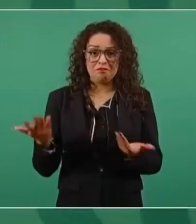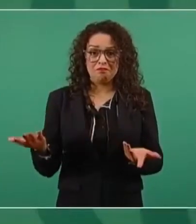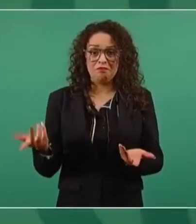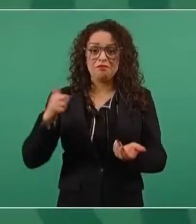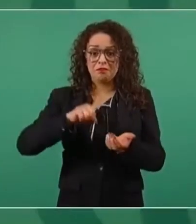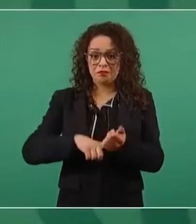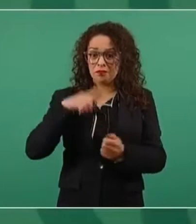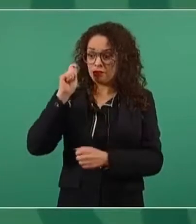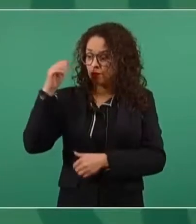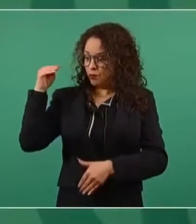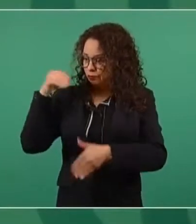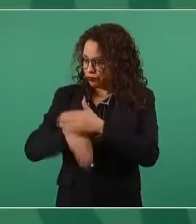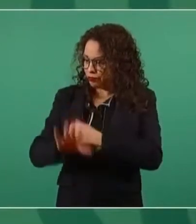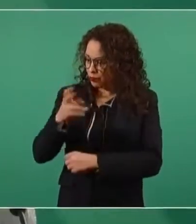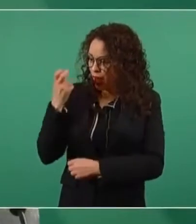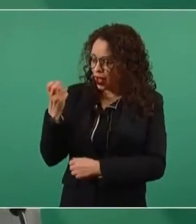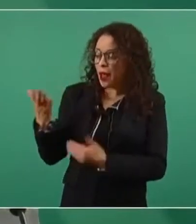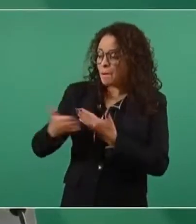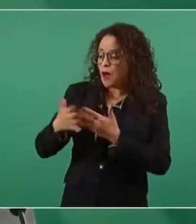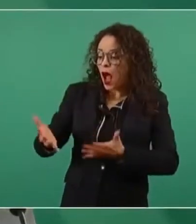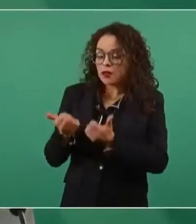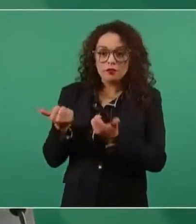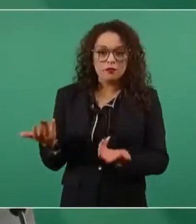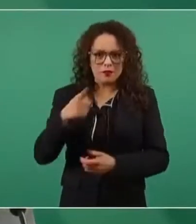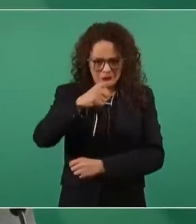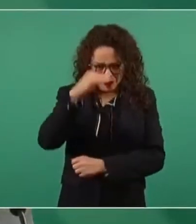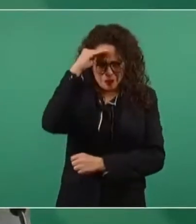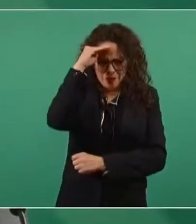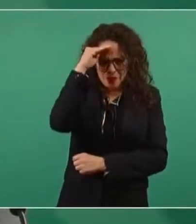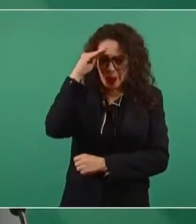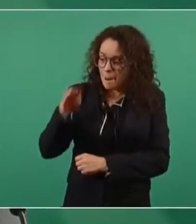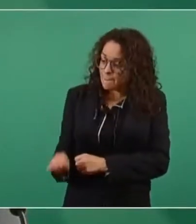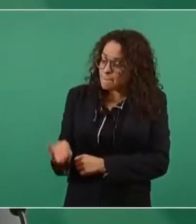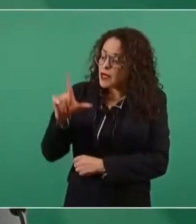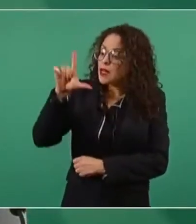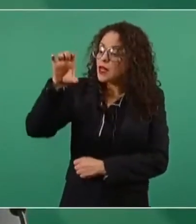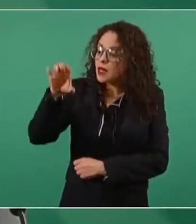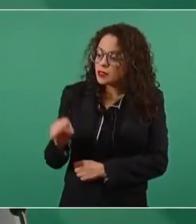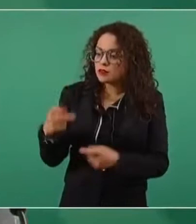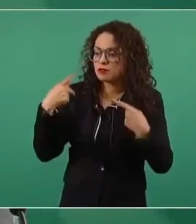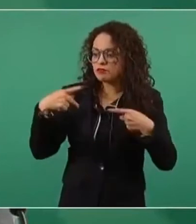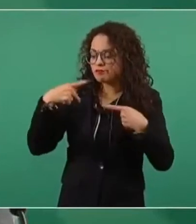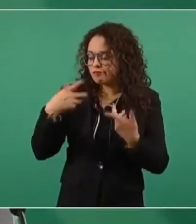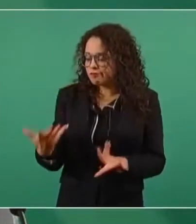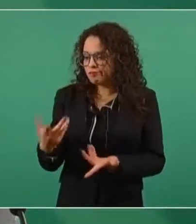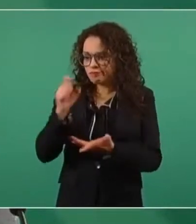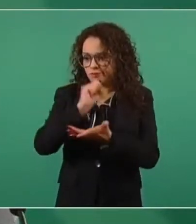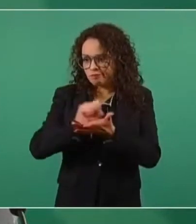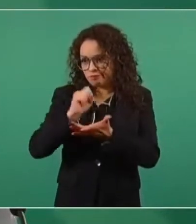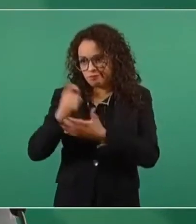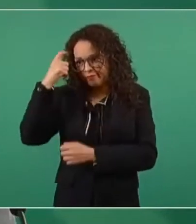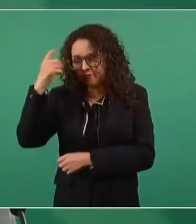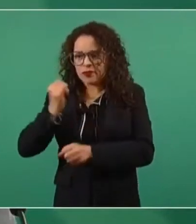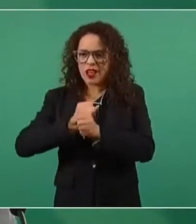imagínense miles de escritores de intelectuales de